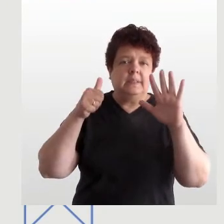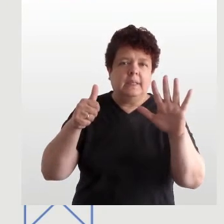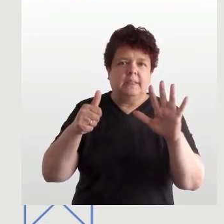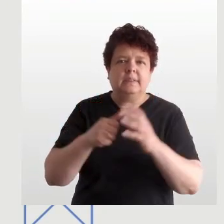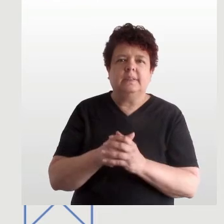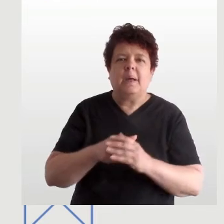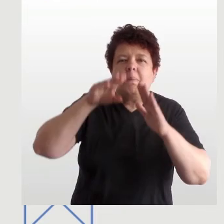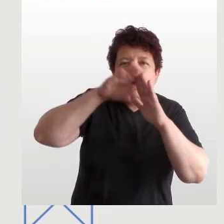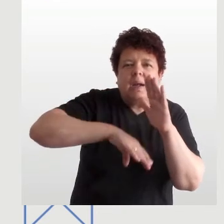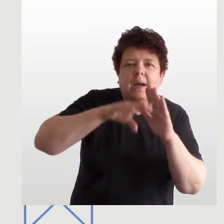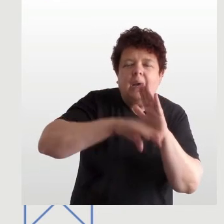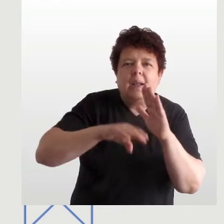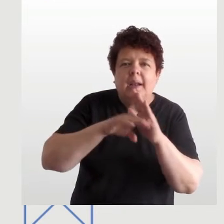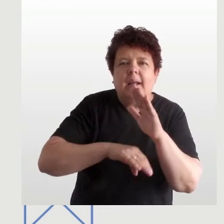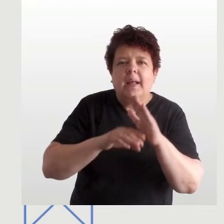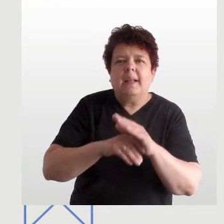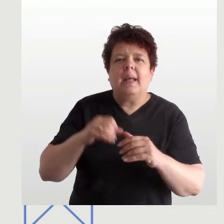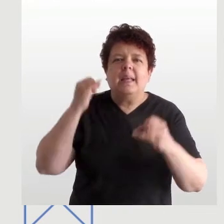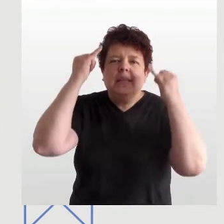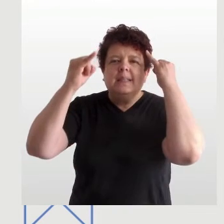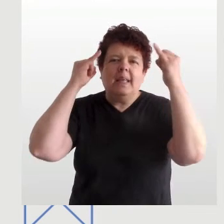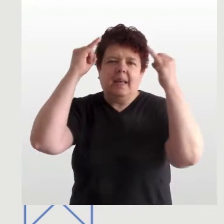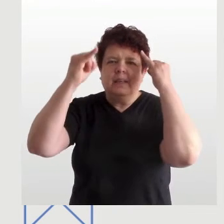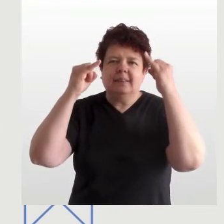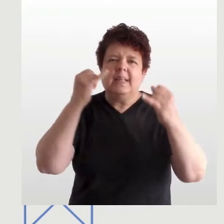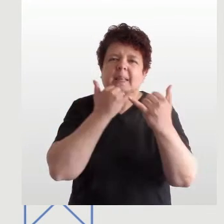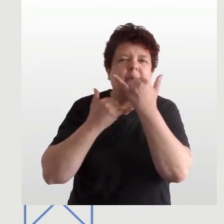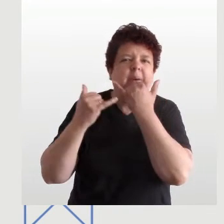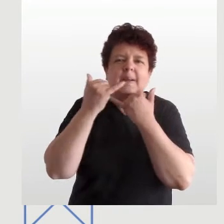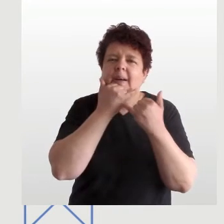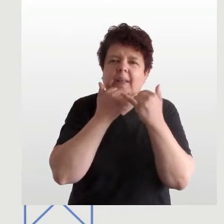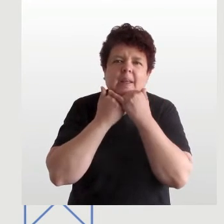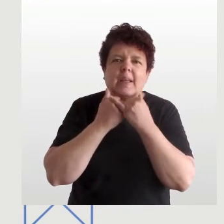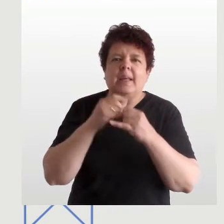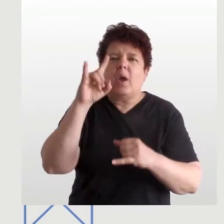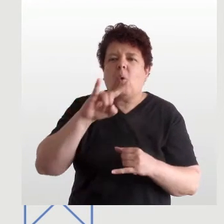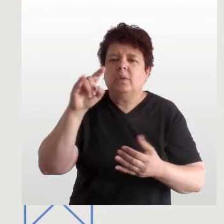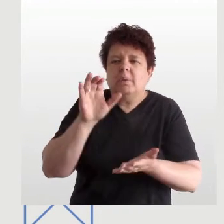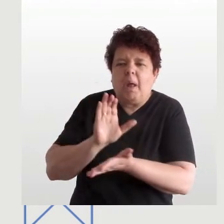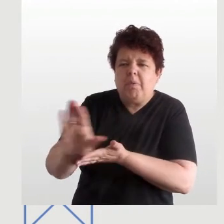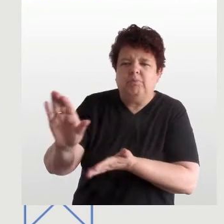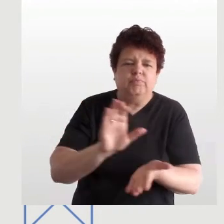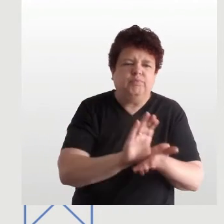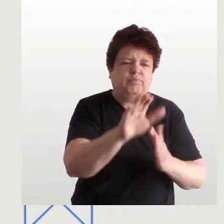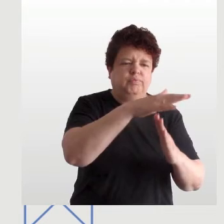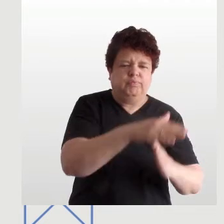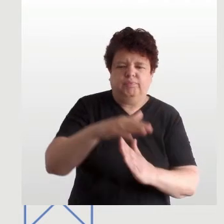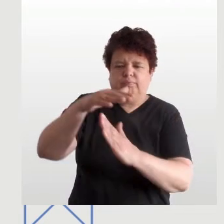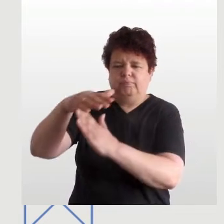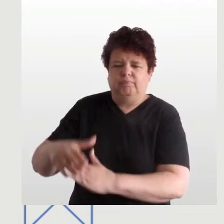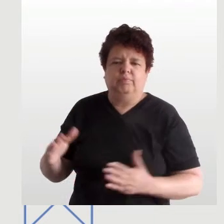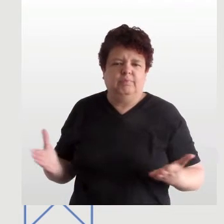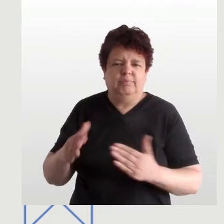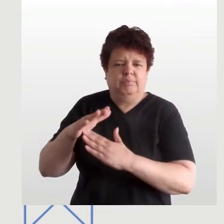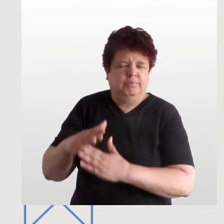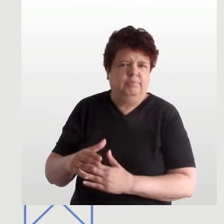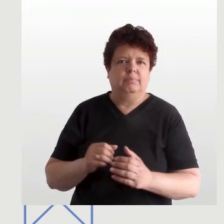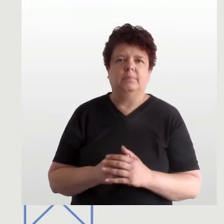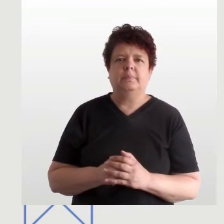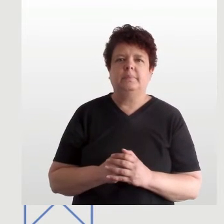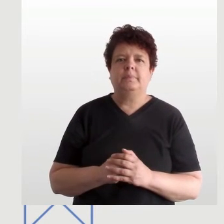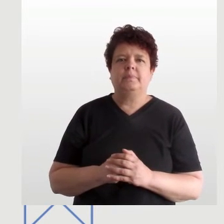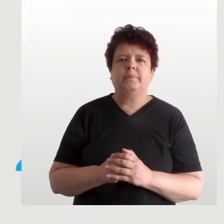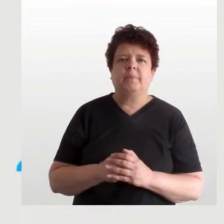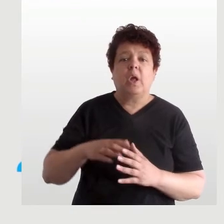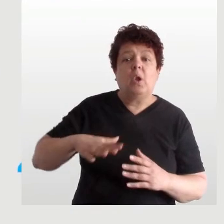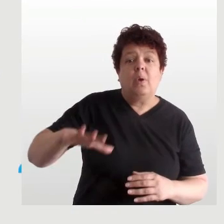6. Reducir la incidencia de ideas, estereotipos o patrones discriminatorios que fomenten la discriminación de género.